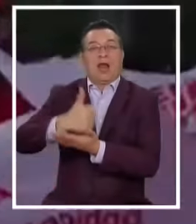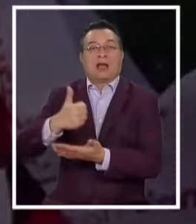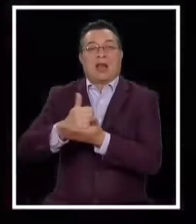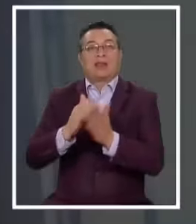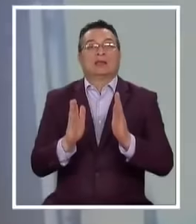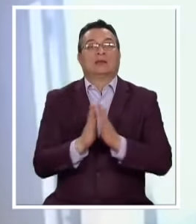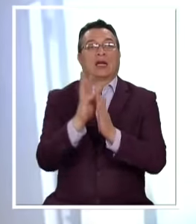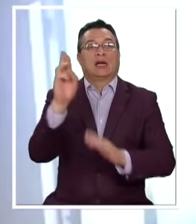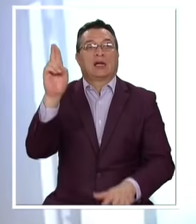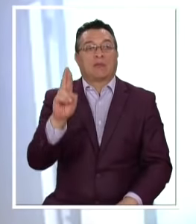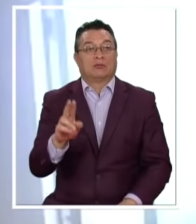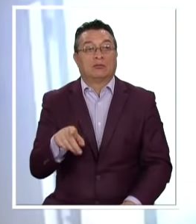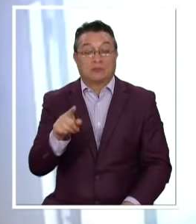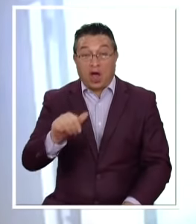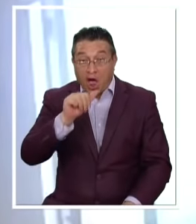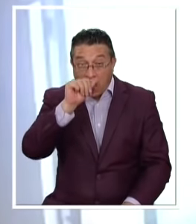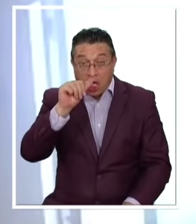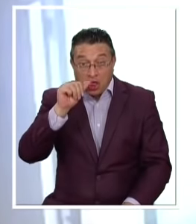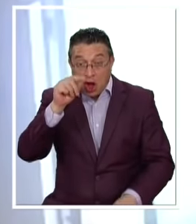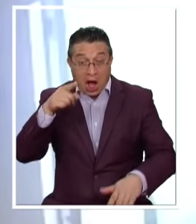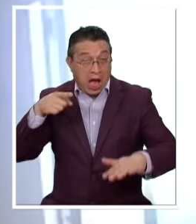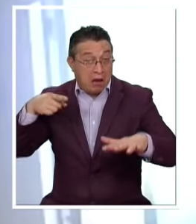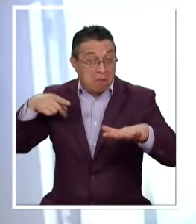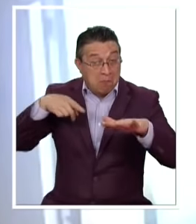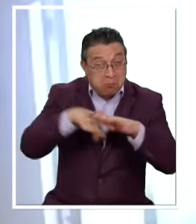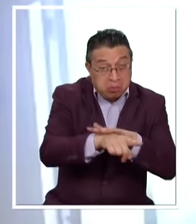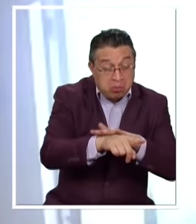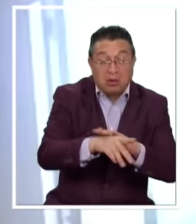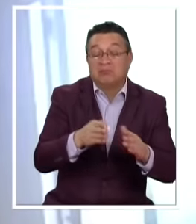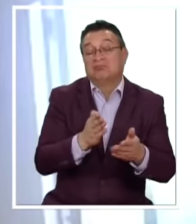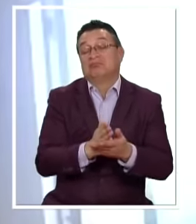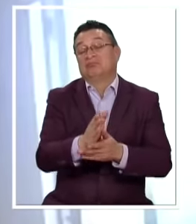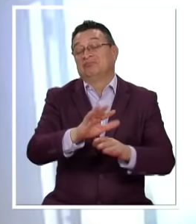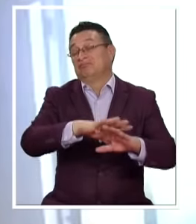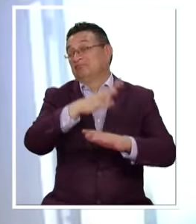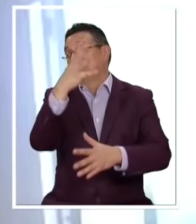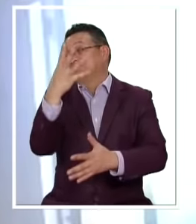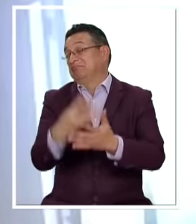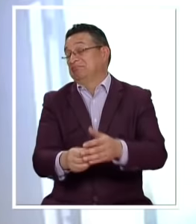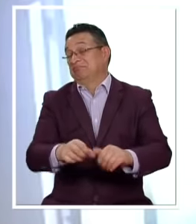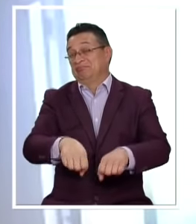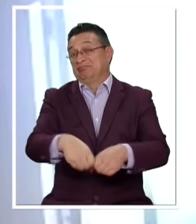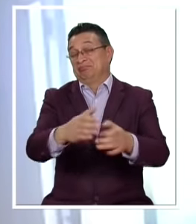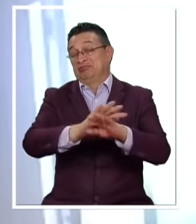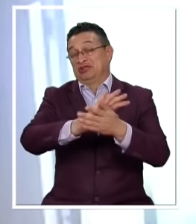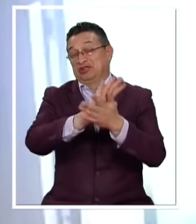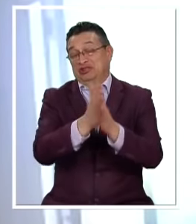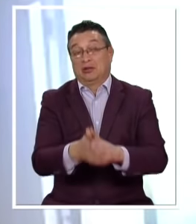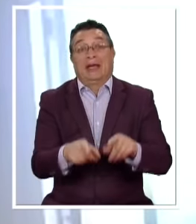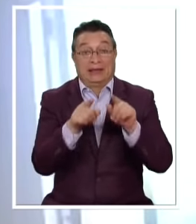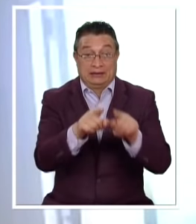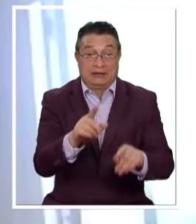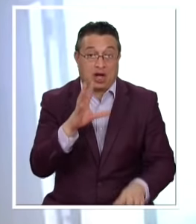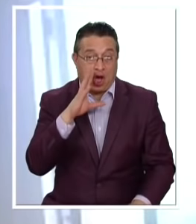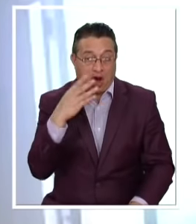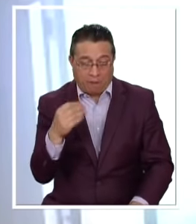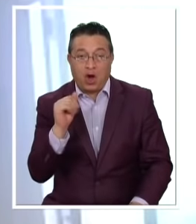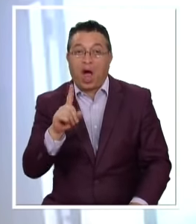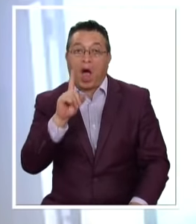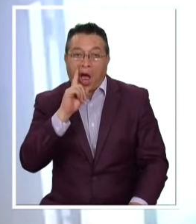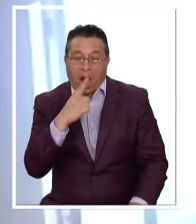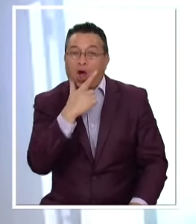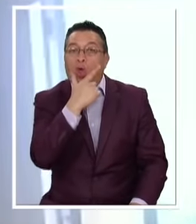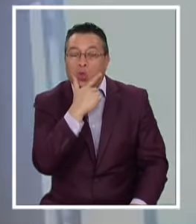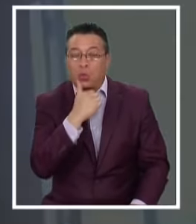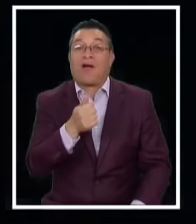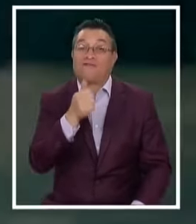San Ramón Cuando la droga Se mete al aparato público Es el inicio Del fin de los estados Acá evidentemente Hay presunciones Eso lo